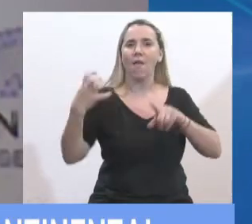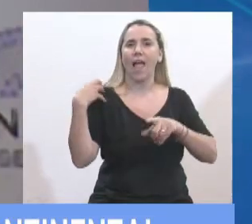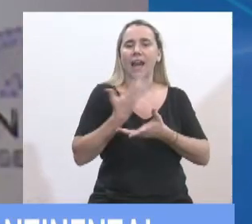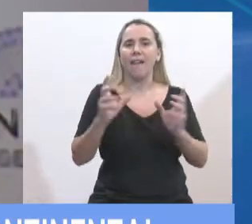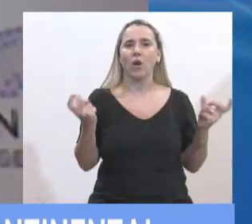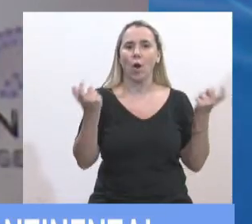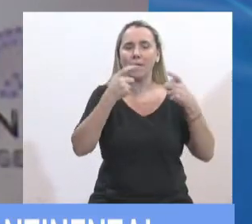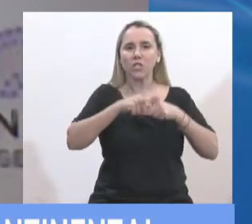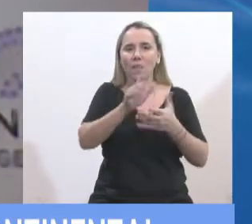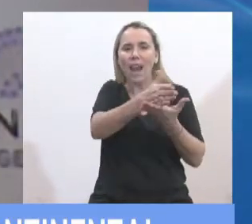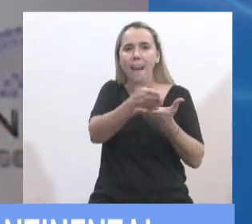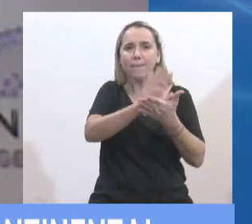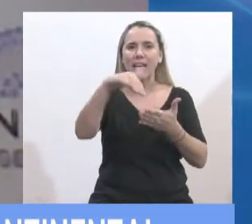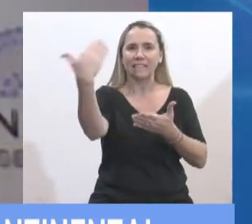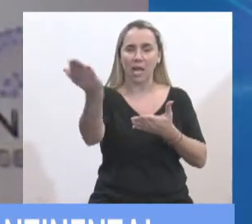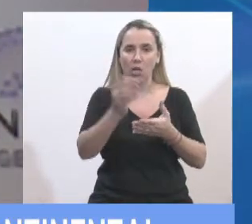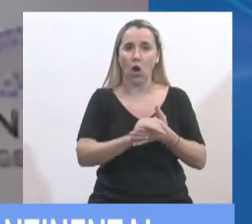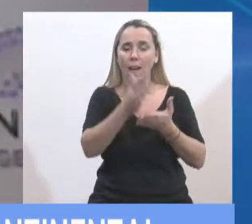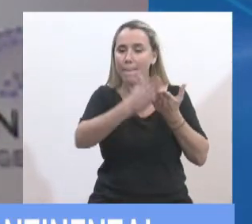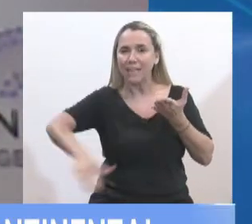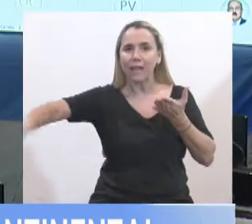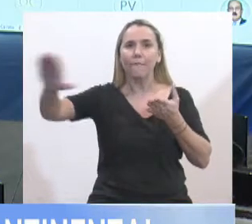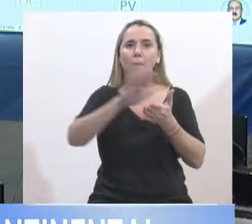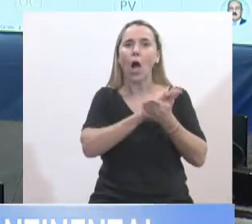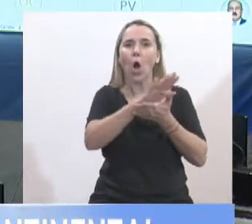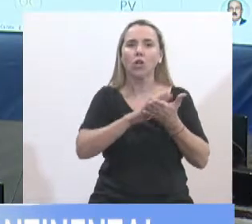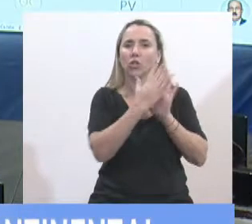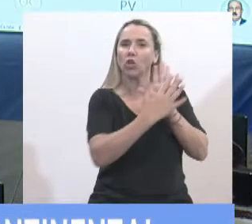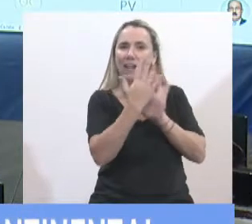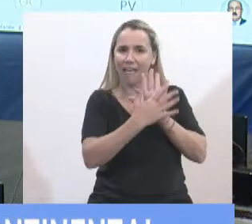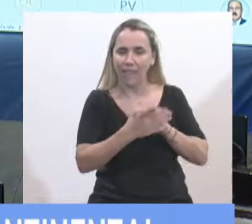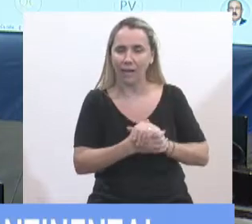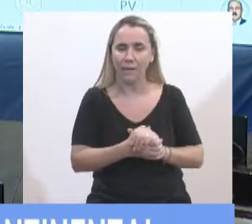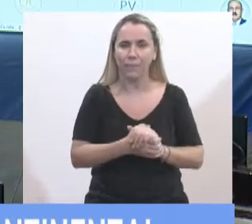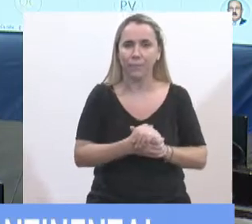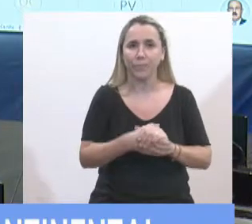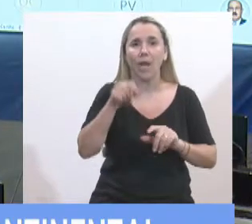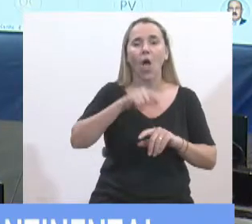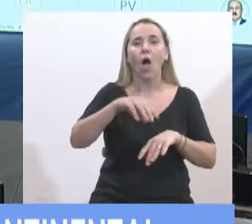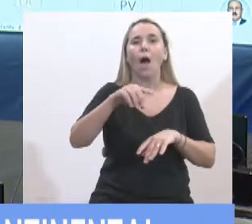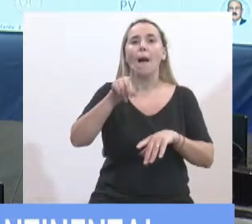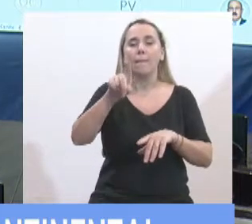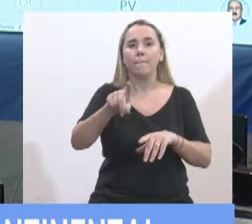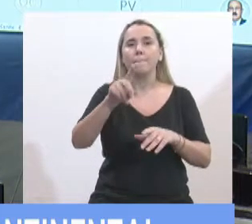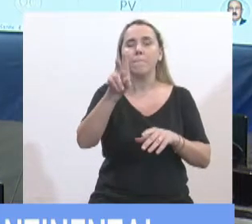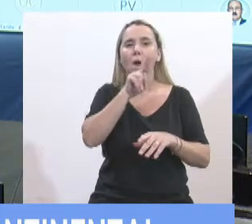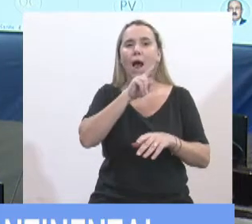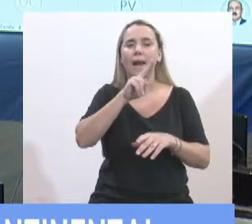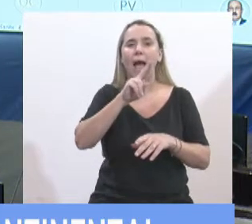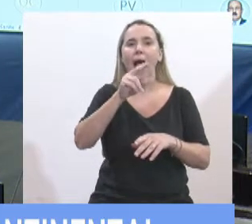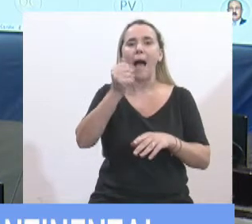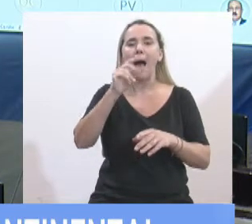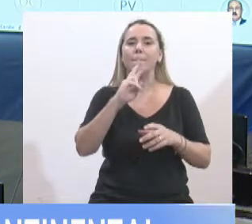Comisión Nacional del Límite Exterior de la Plataforma Continental, la doctora Frida María